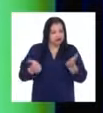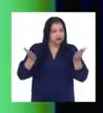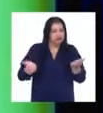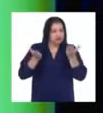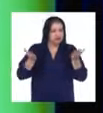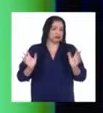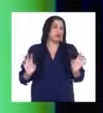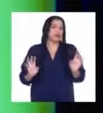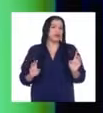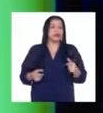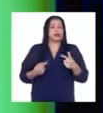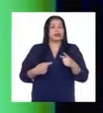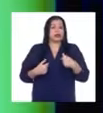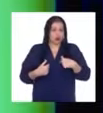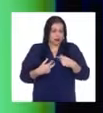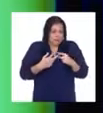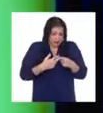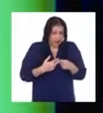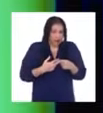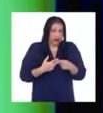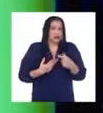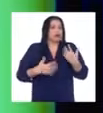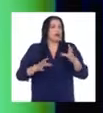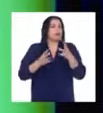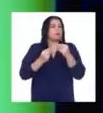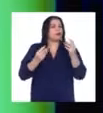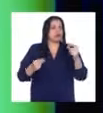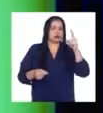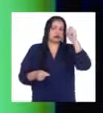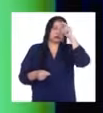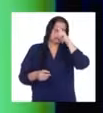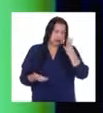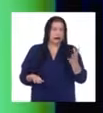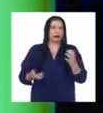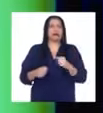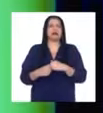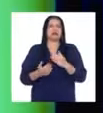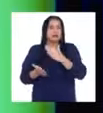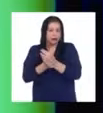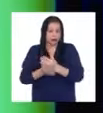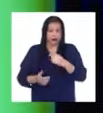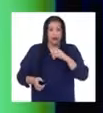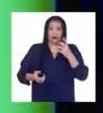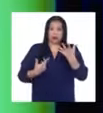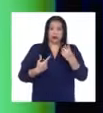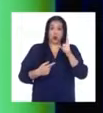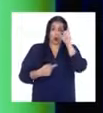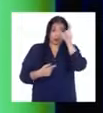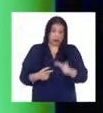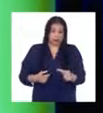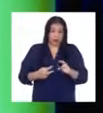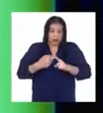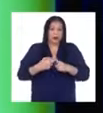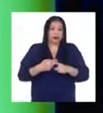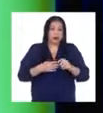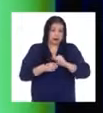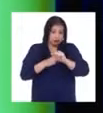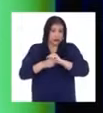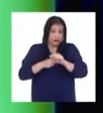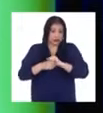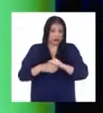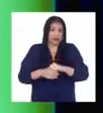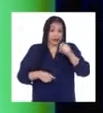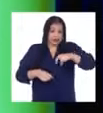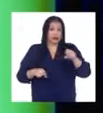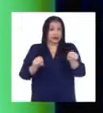inicio se presentaron las dificultades. Para poder entrenar uno tiene que tener las zapatillas adecuadas. Y mis padres no